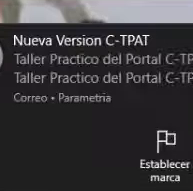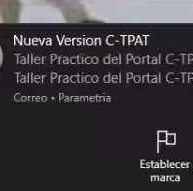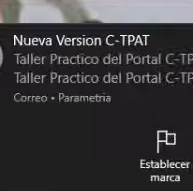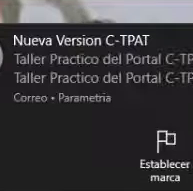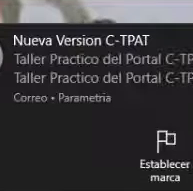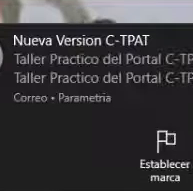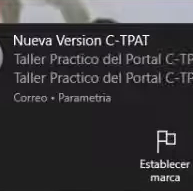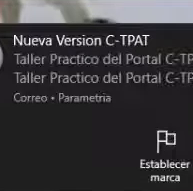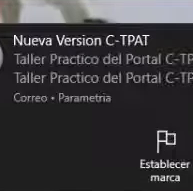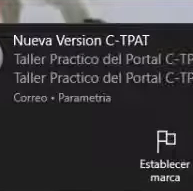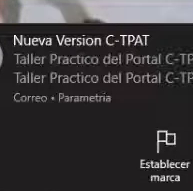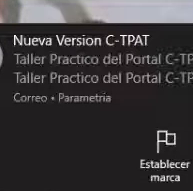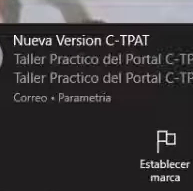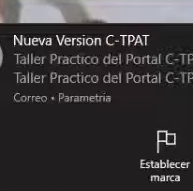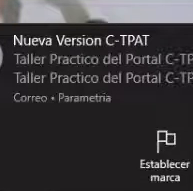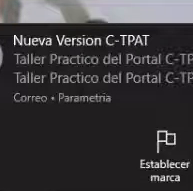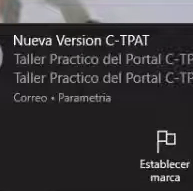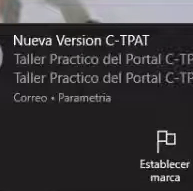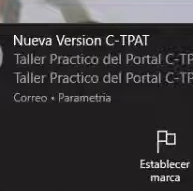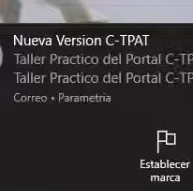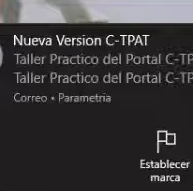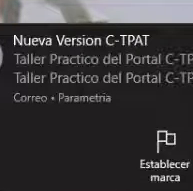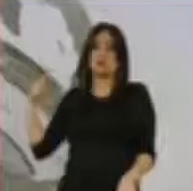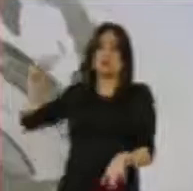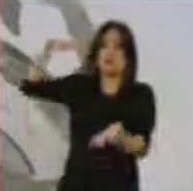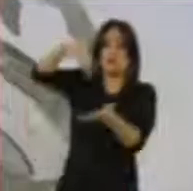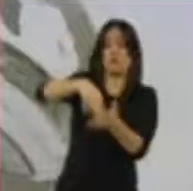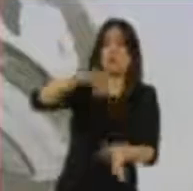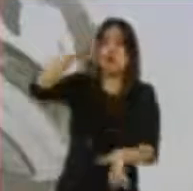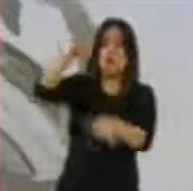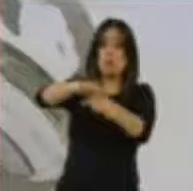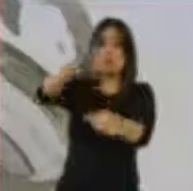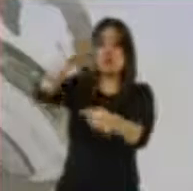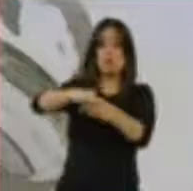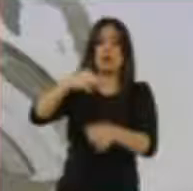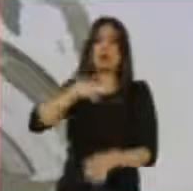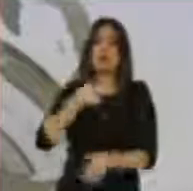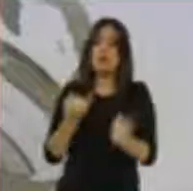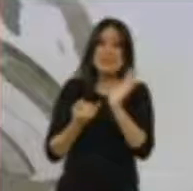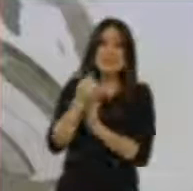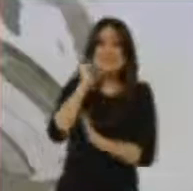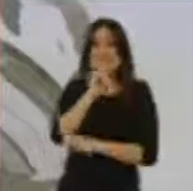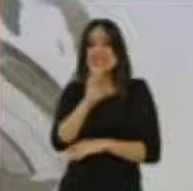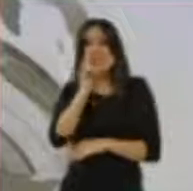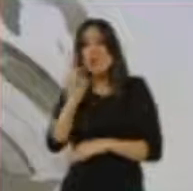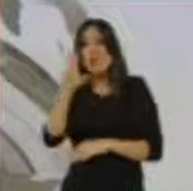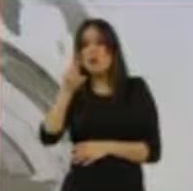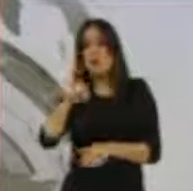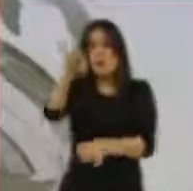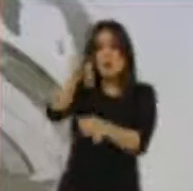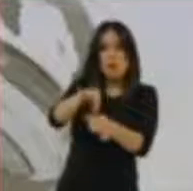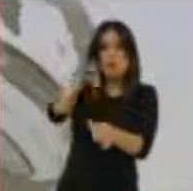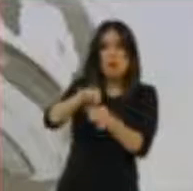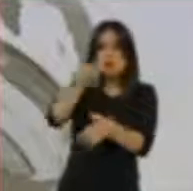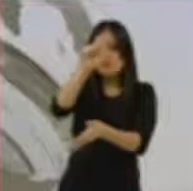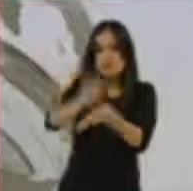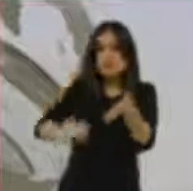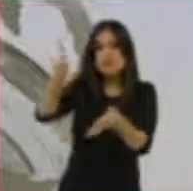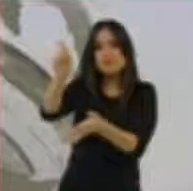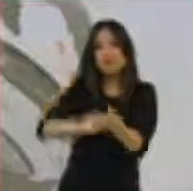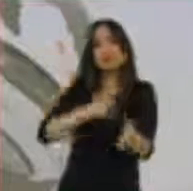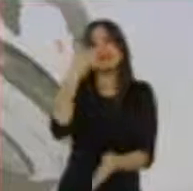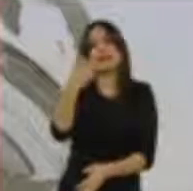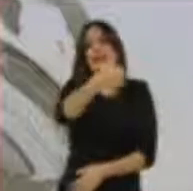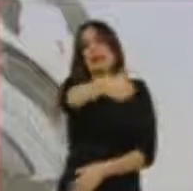momento clave es cuando estás en la casilla. Esos instantes en los que estás solo en el que decides si sí o no y por quién vas, ¿No?